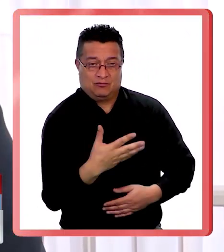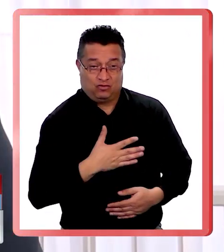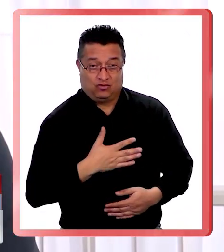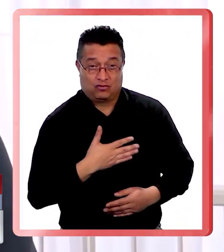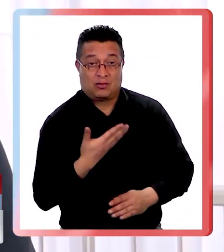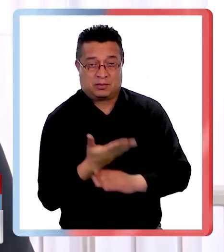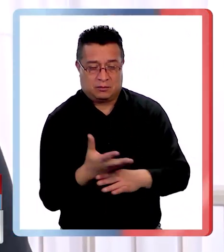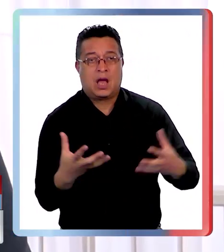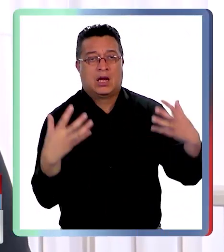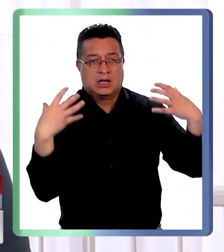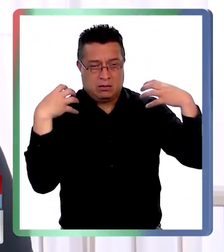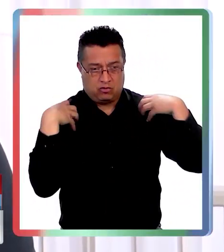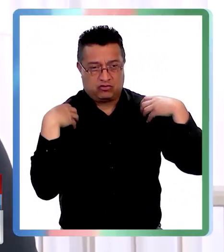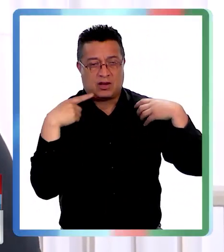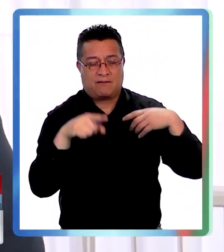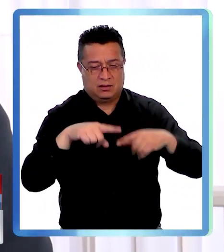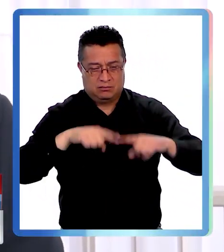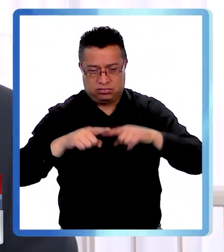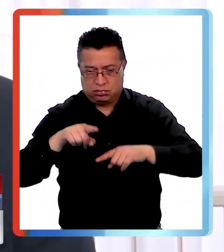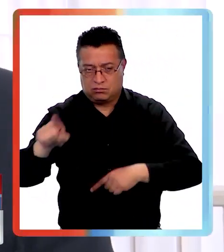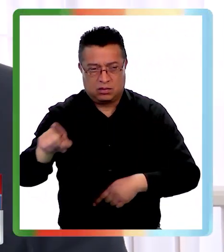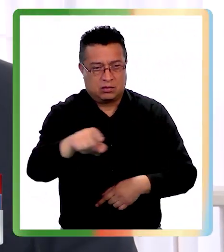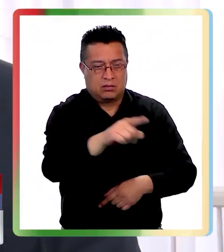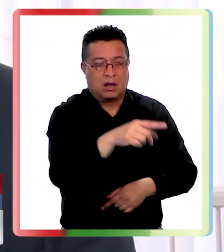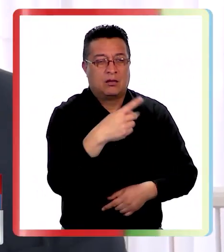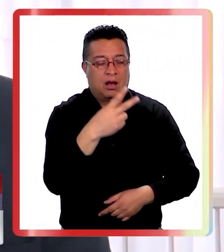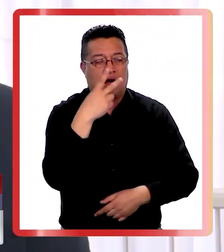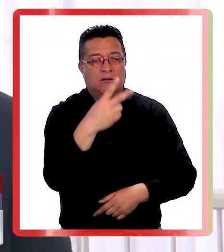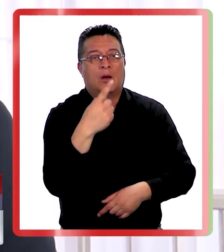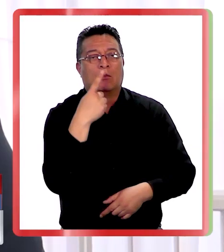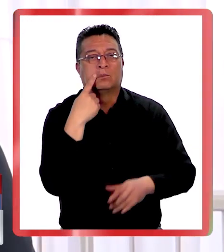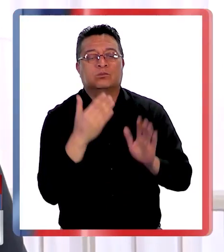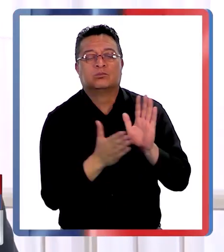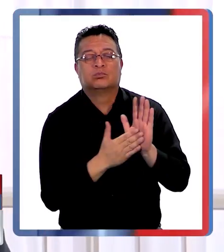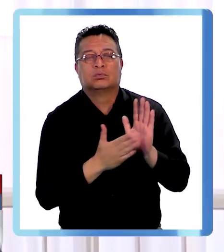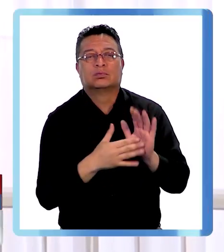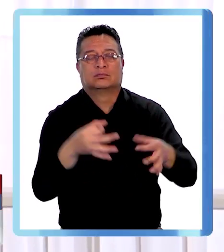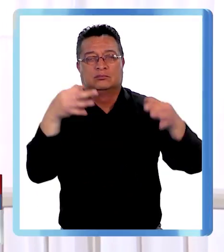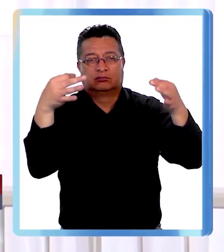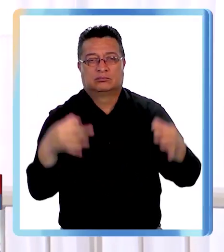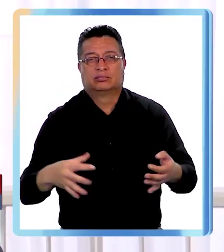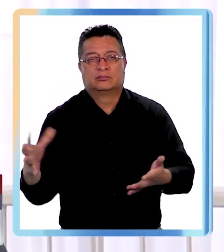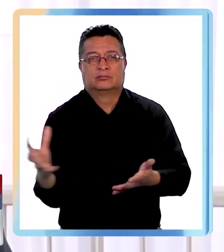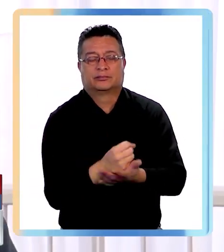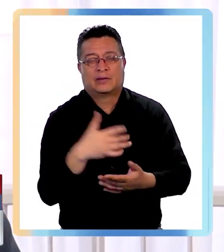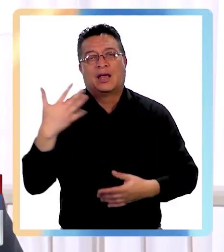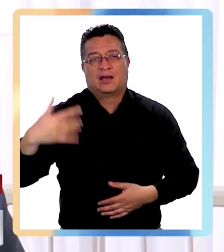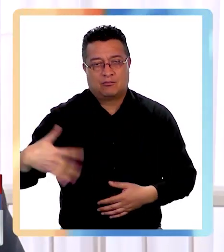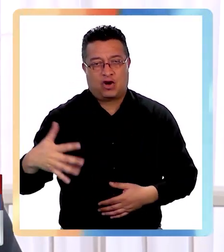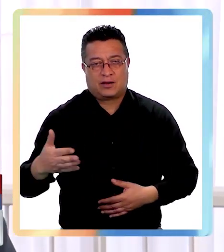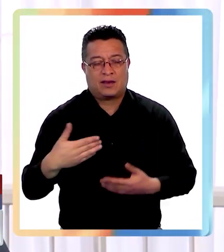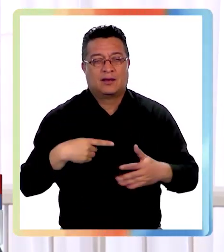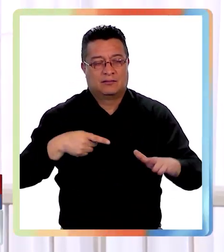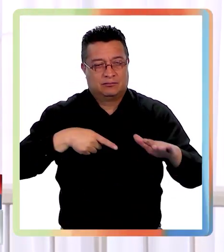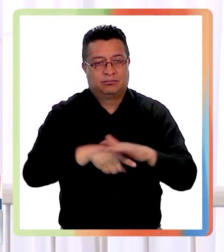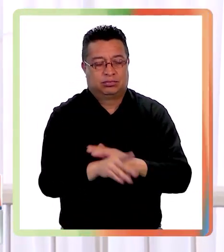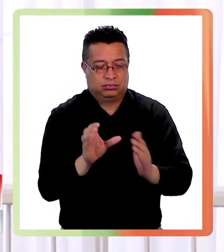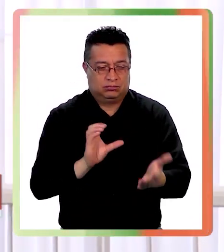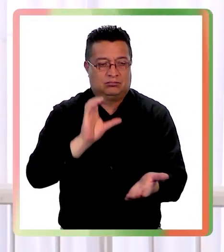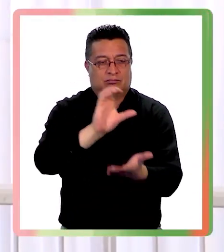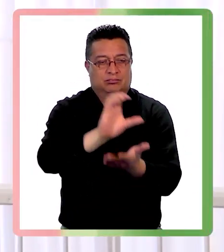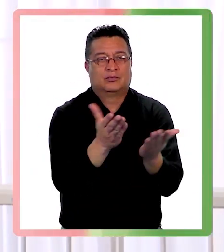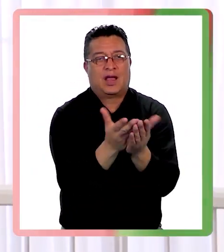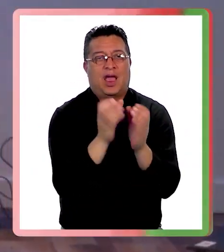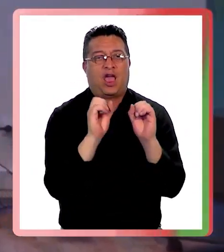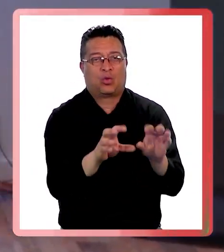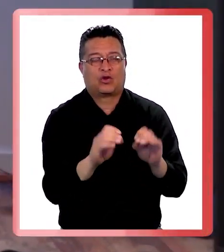responsablemente en nuestros territorios, hoy día se ve reflejado en algo tan importante como es ingresar recursos